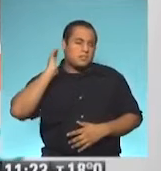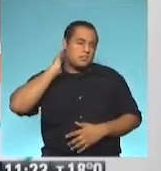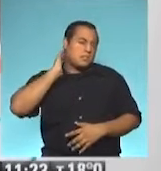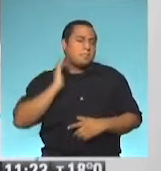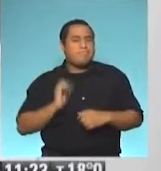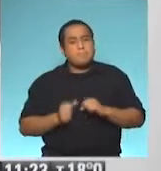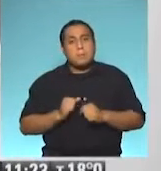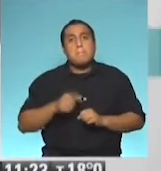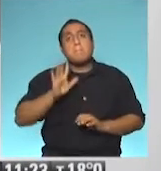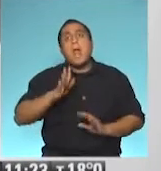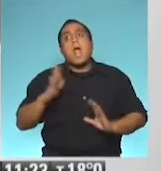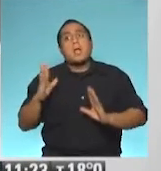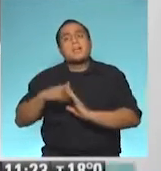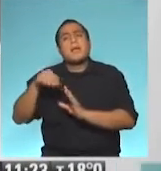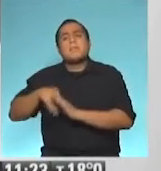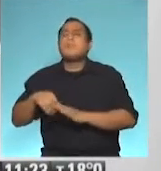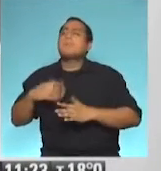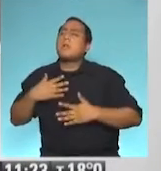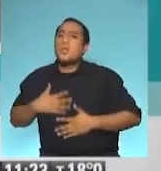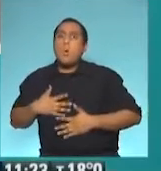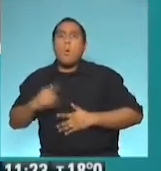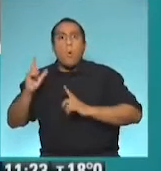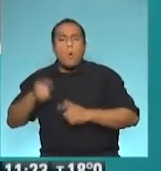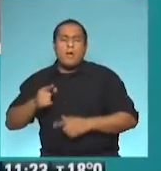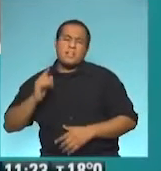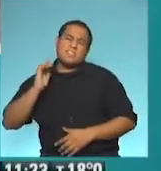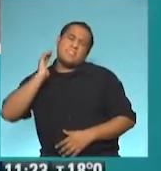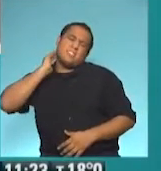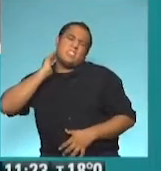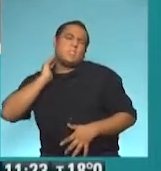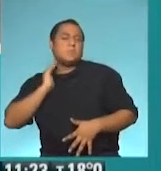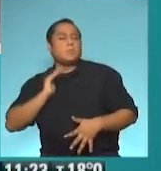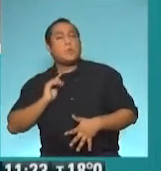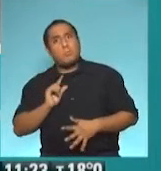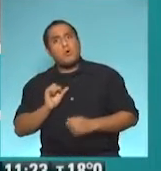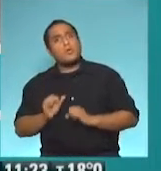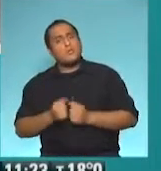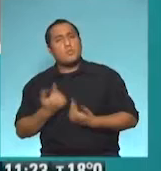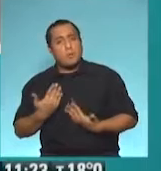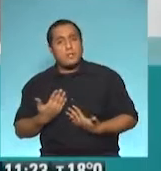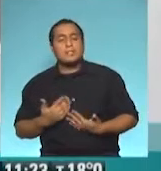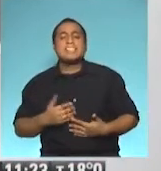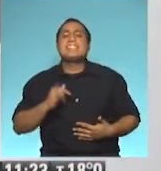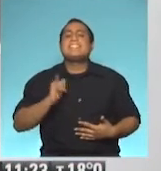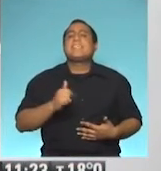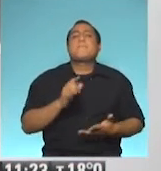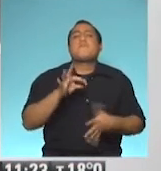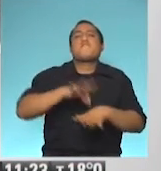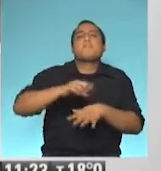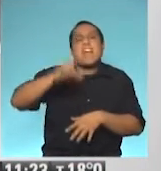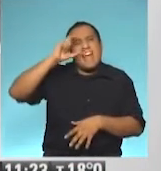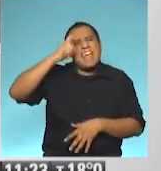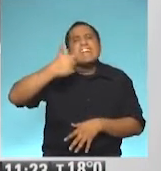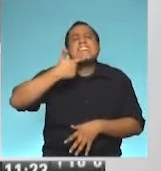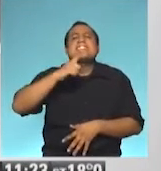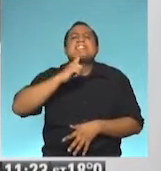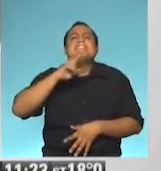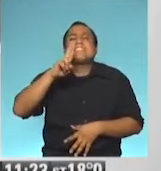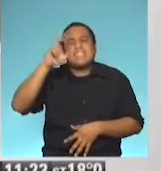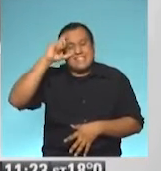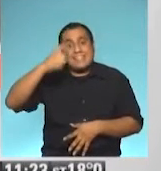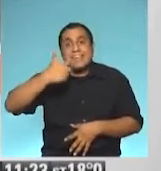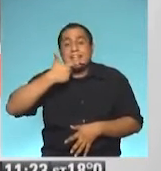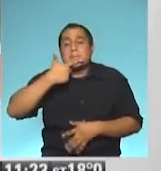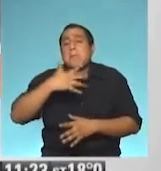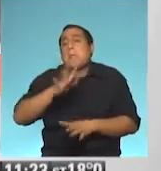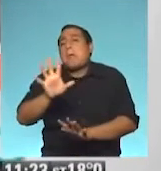reposo, tranquilos, ¿también puedo tener estrés? Sí, claro, por supuesto. Digo, el estrés un poco surge cuando se rompe